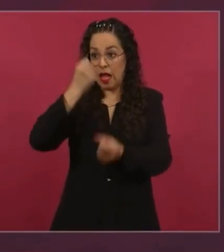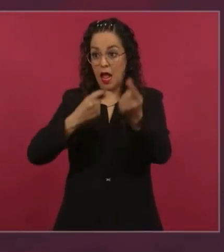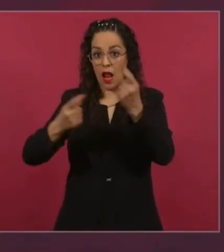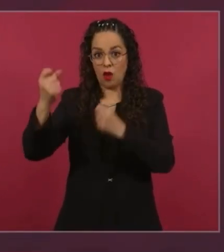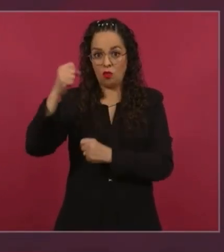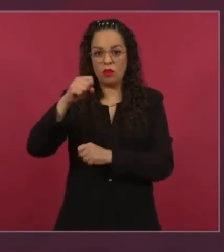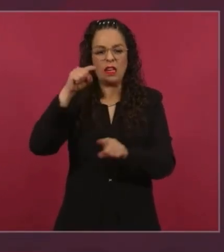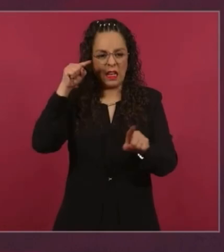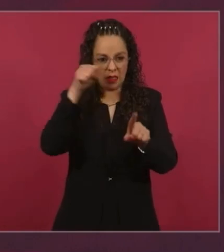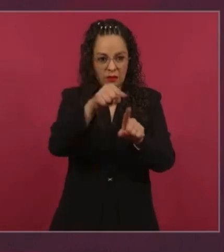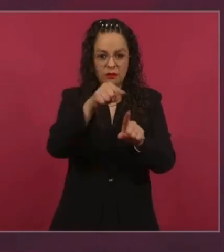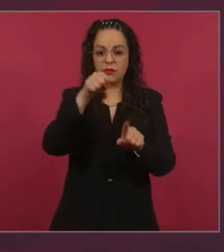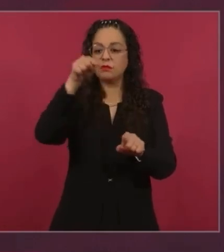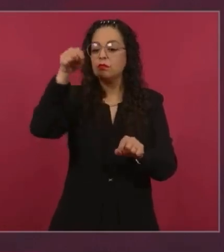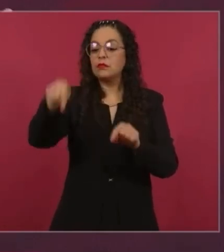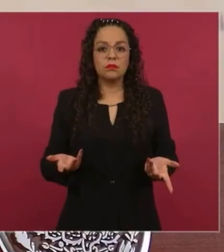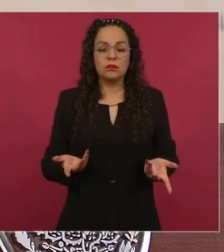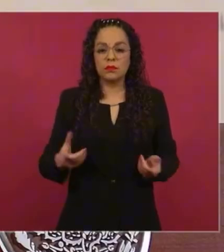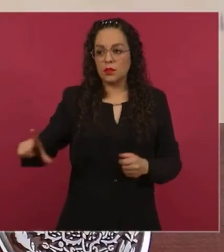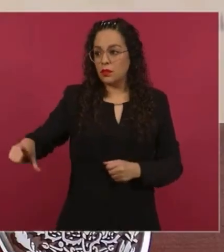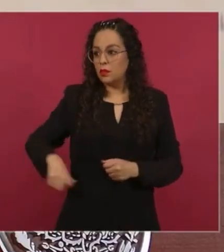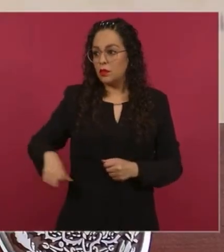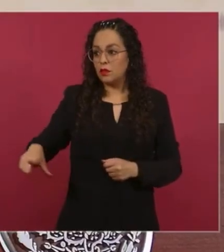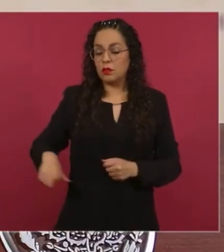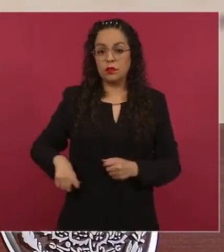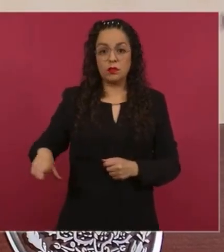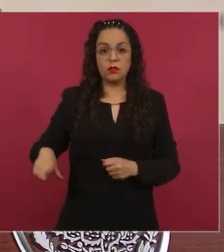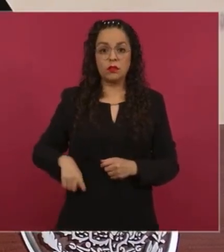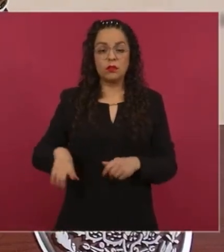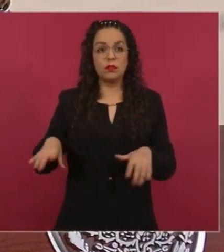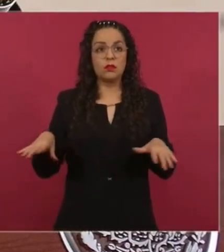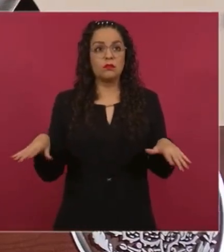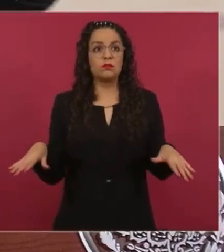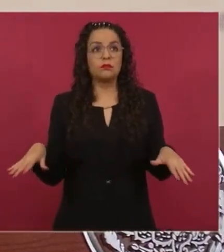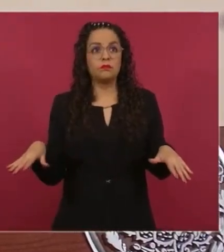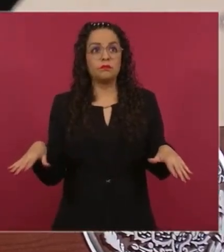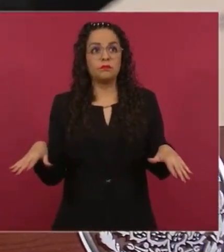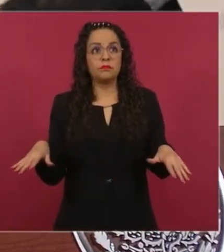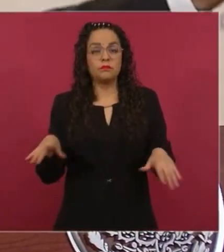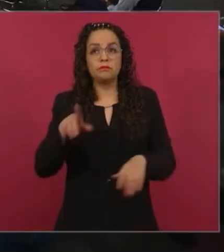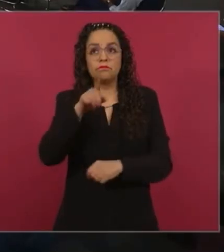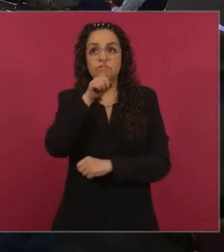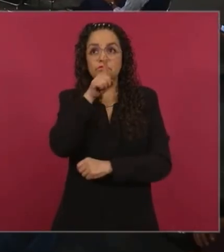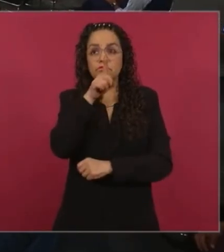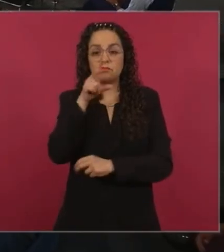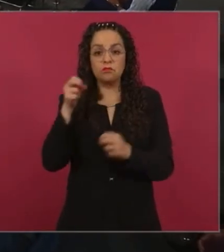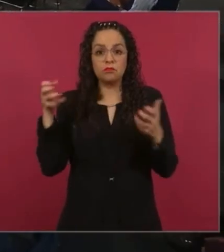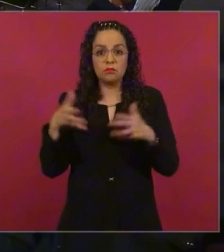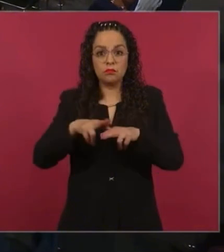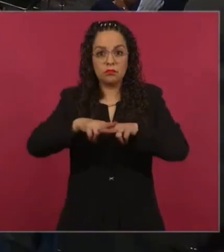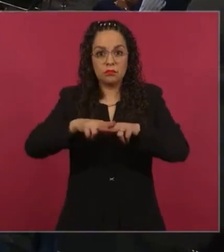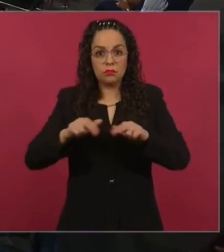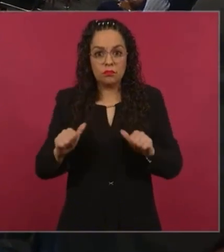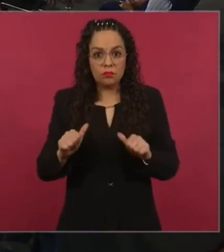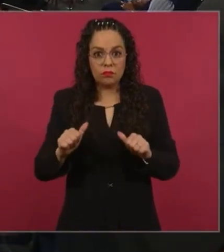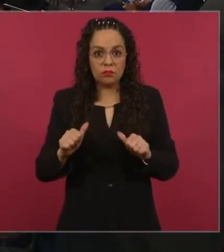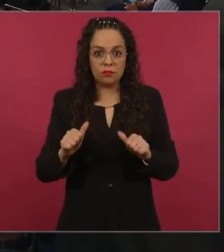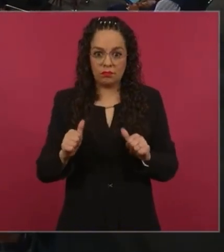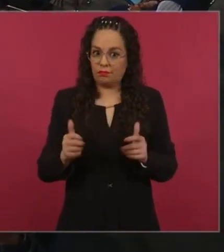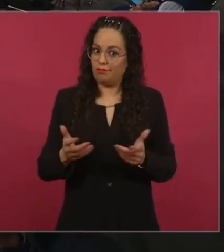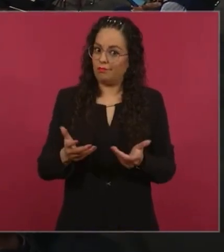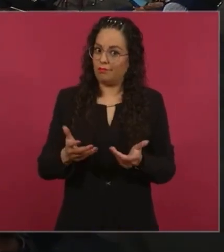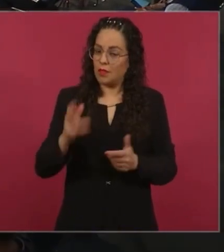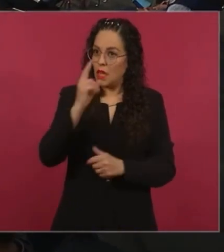Estado hiciera nada. Se fue hacia el norte, hacia las ciudades fronterizas,